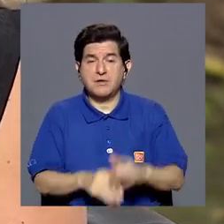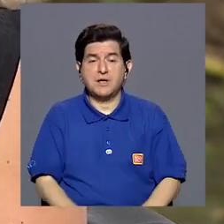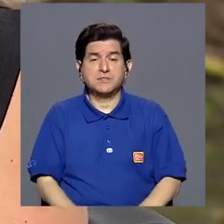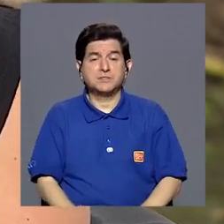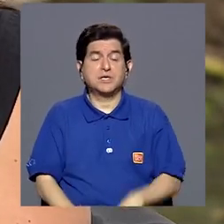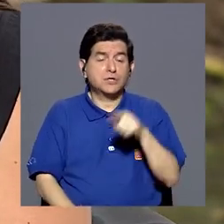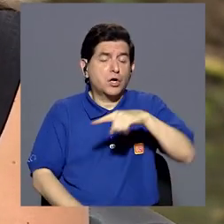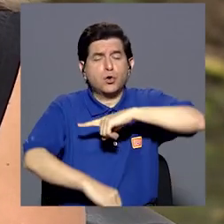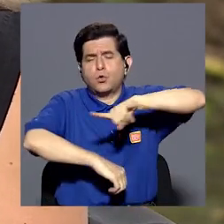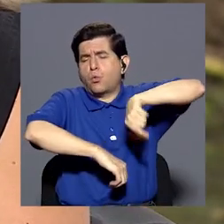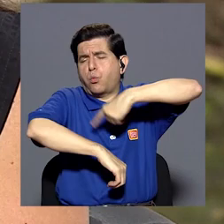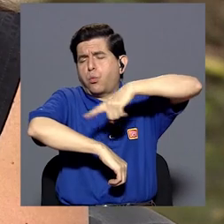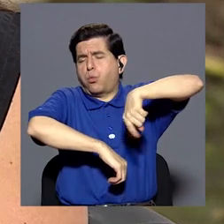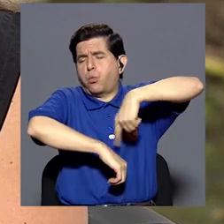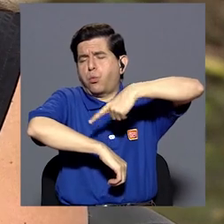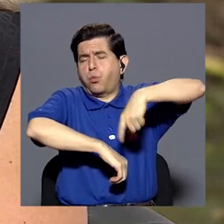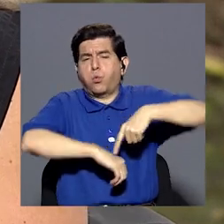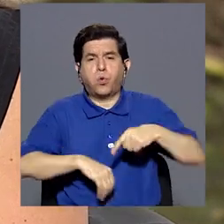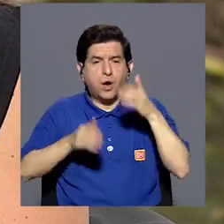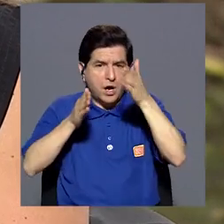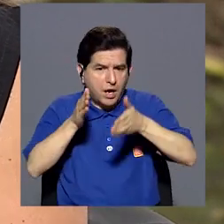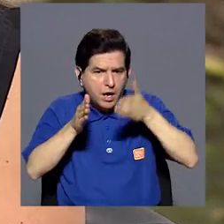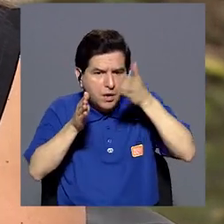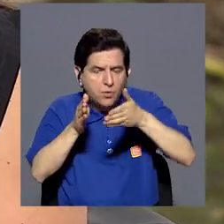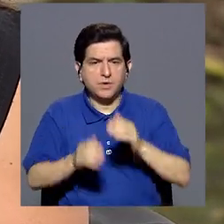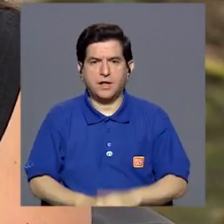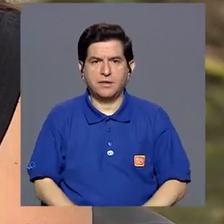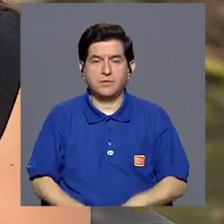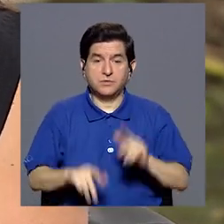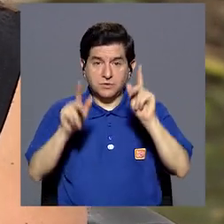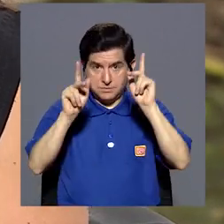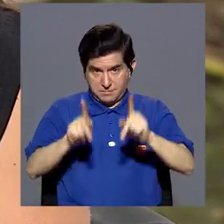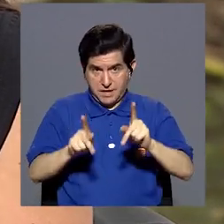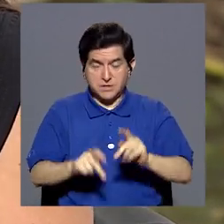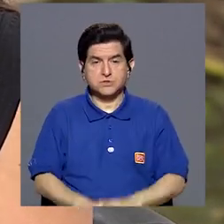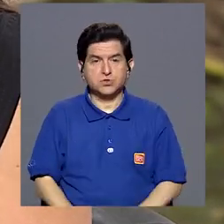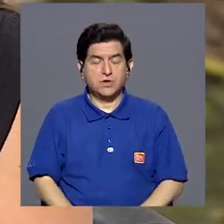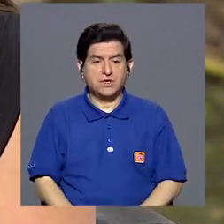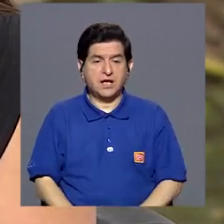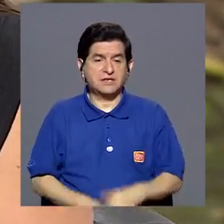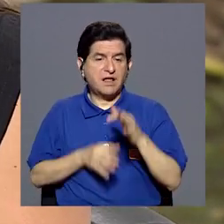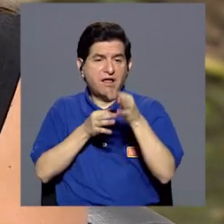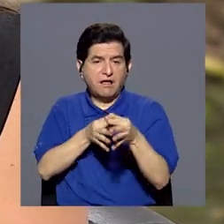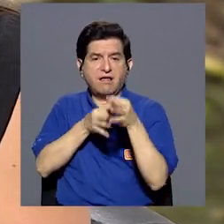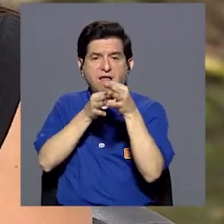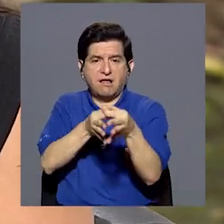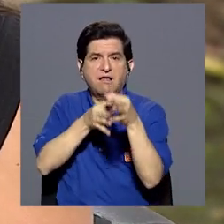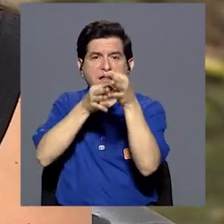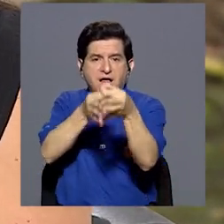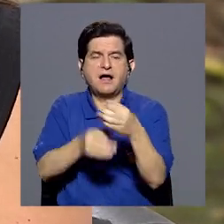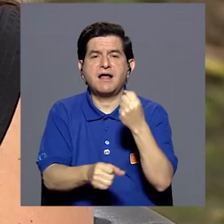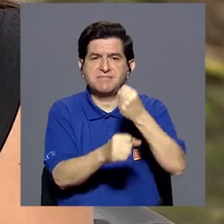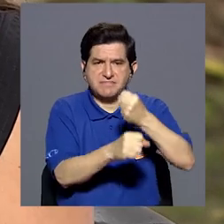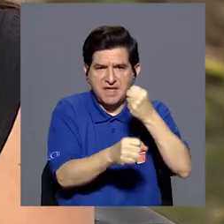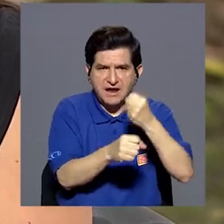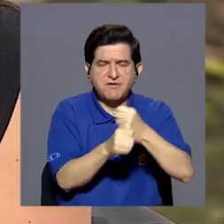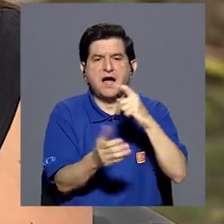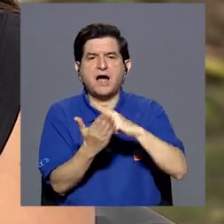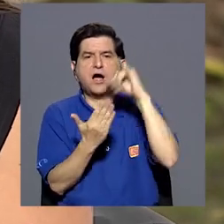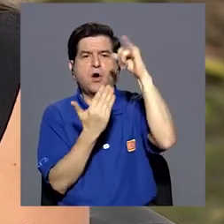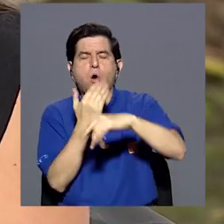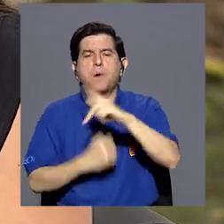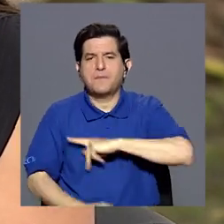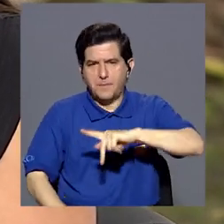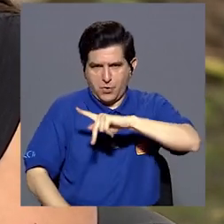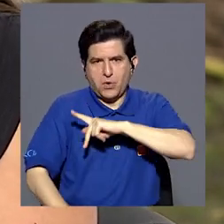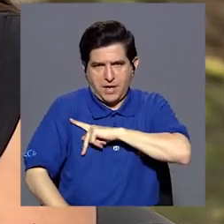tienen que dedicar muchísimas horas al cuidado. Entonces, estamos hablando de gente que tiene que postergar, inclusive, trabajos,